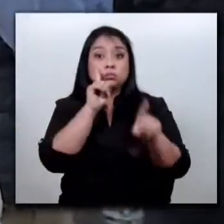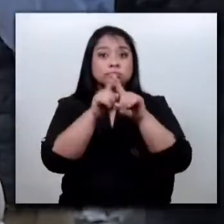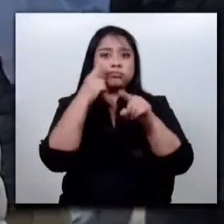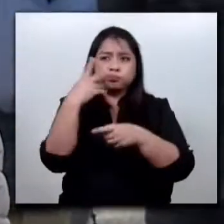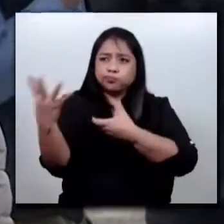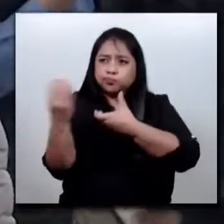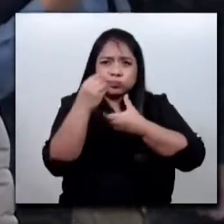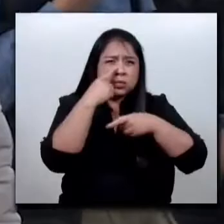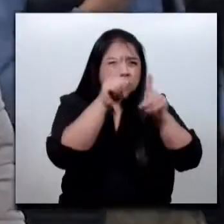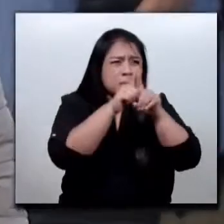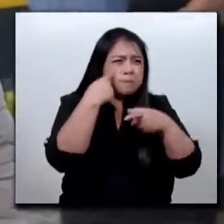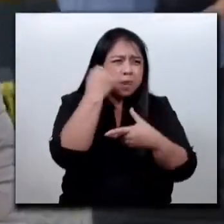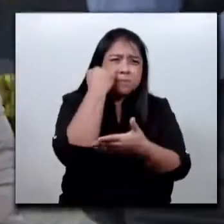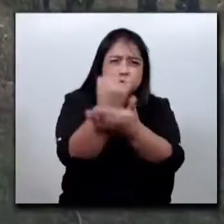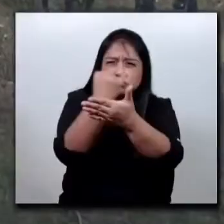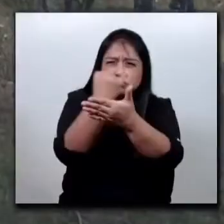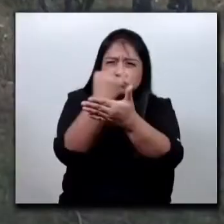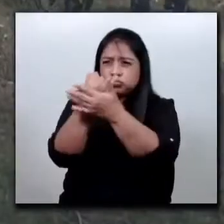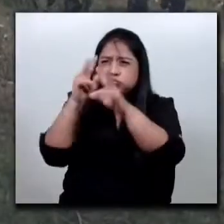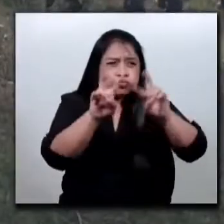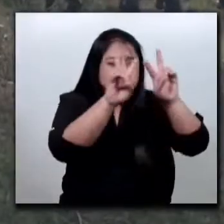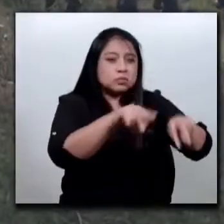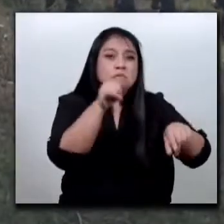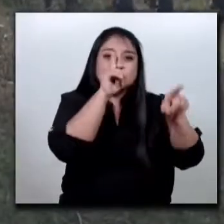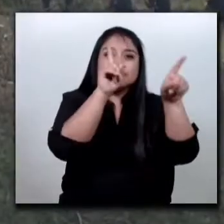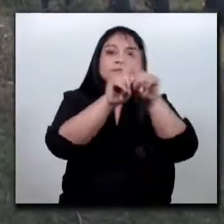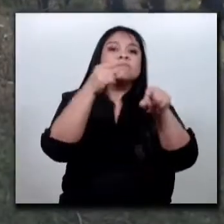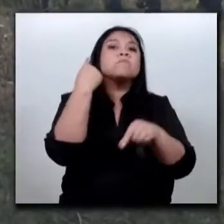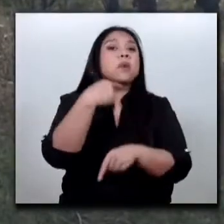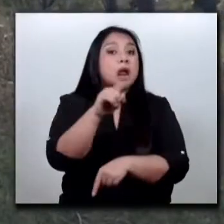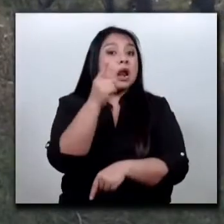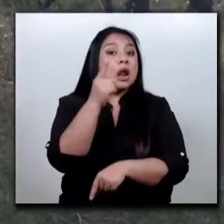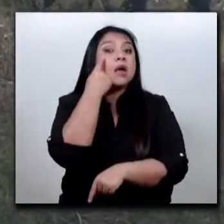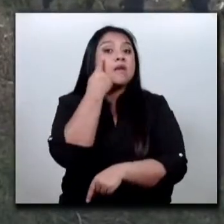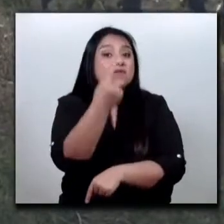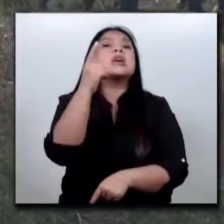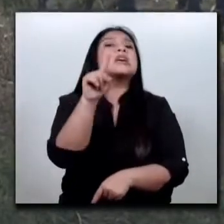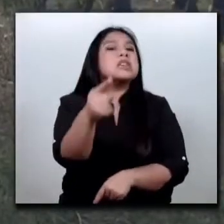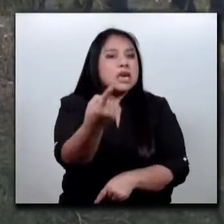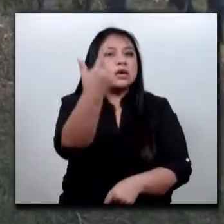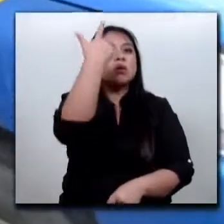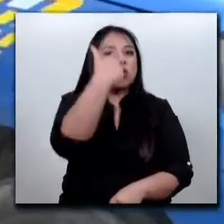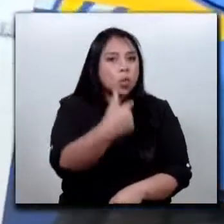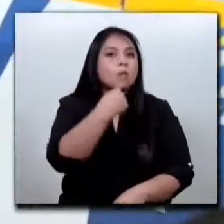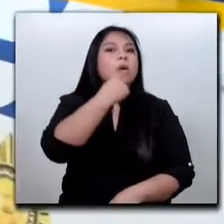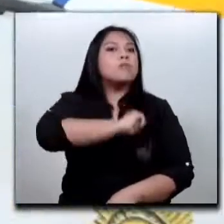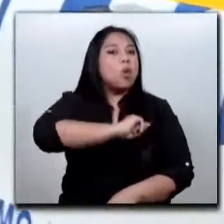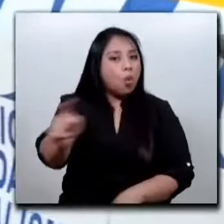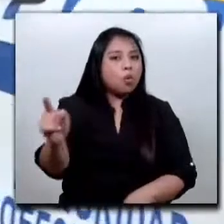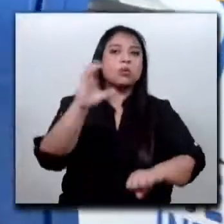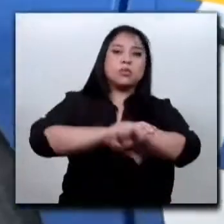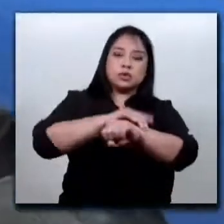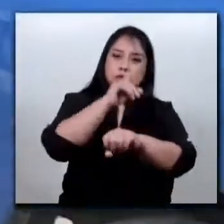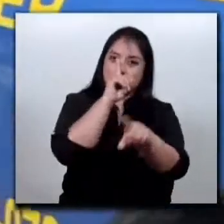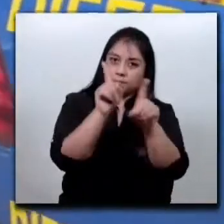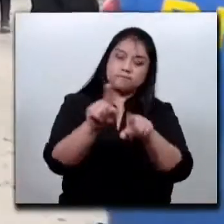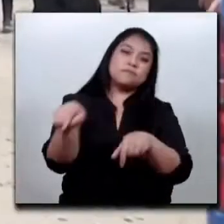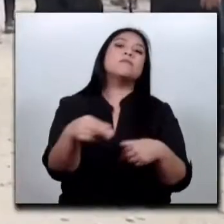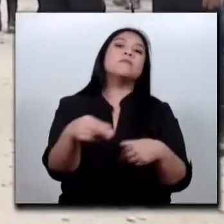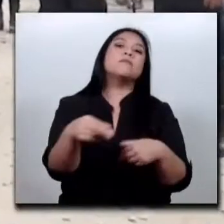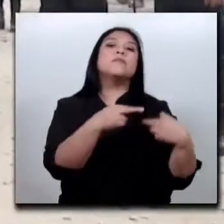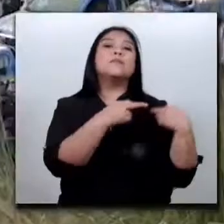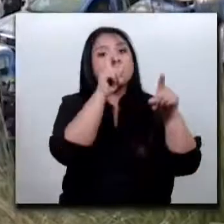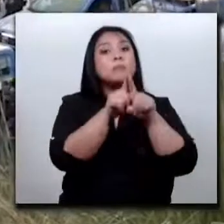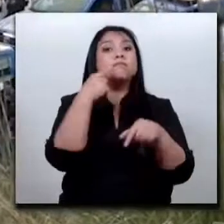acontecimientos para la solicitud y ejecución de órdenes de aprehensión emitidas por los órganos jurisdiccionales que permitan la